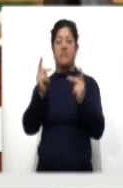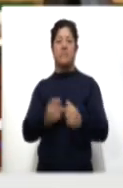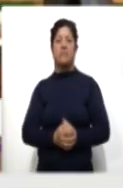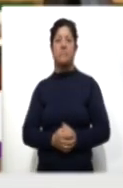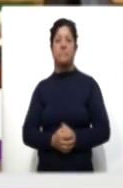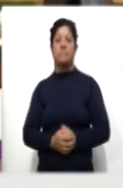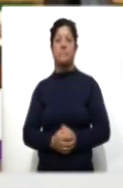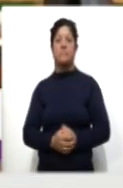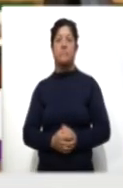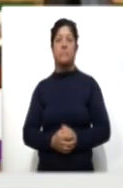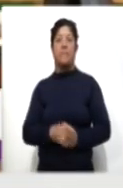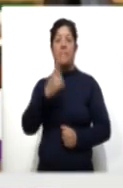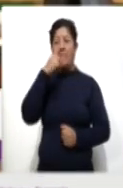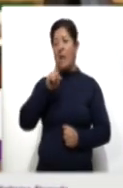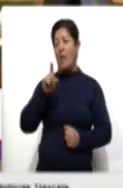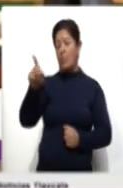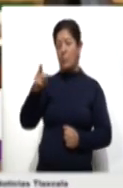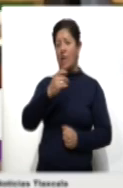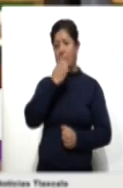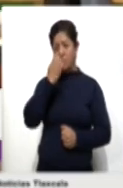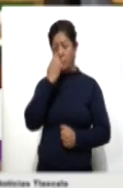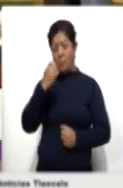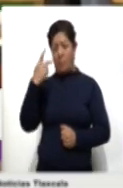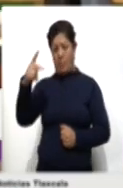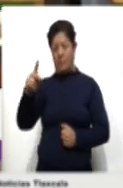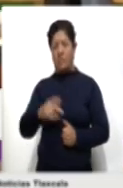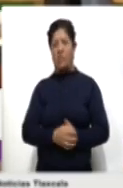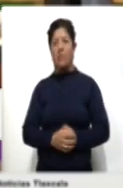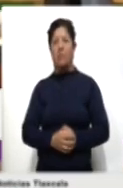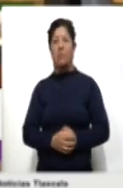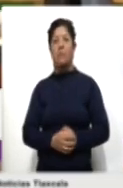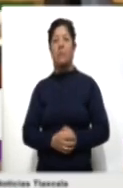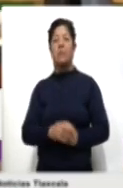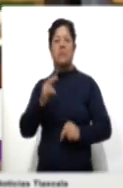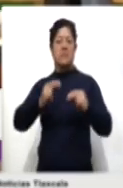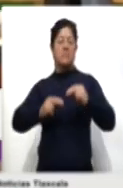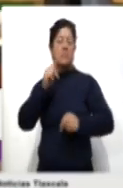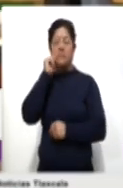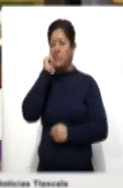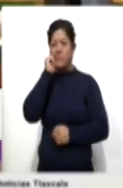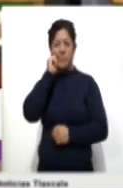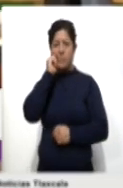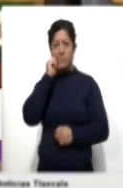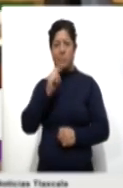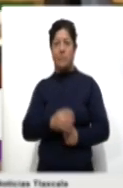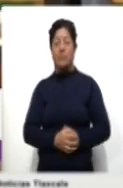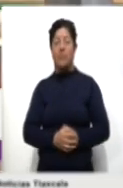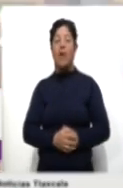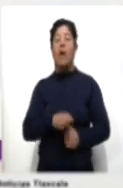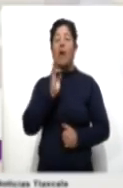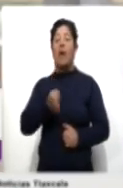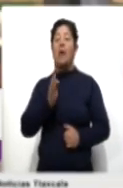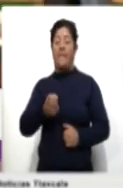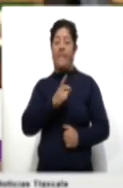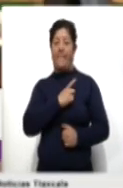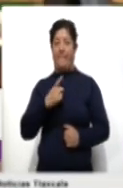que para una institución educativa, sea el nivel cual sea, debe de ser aceptada. Lleva